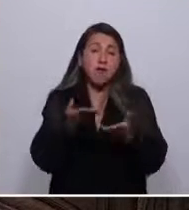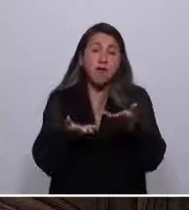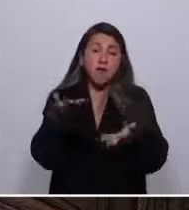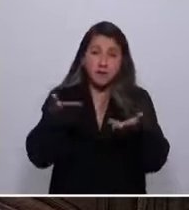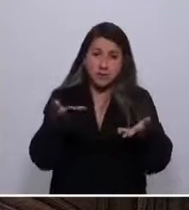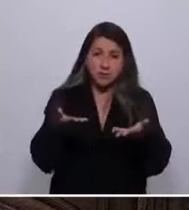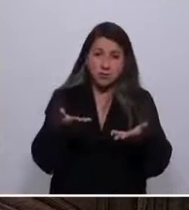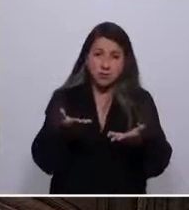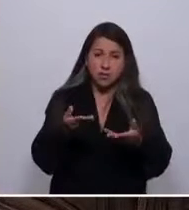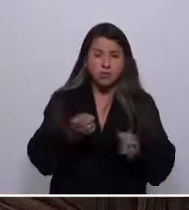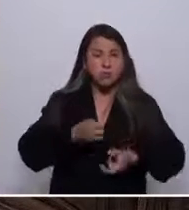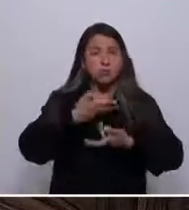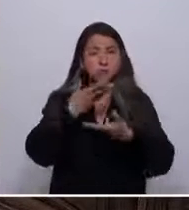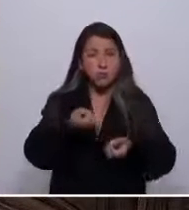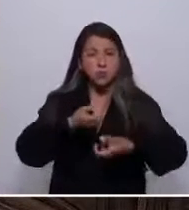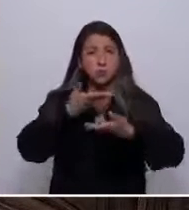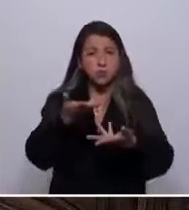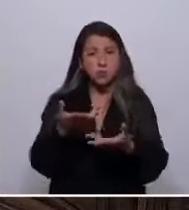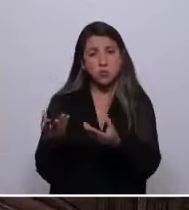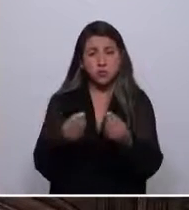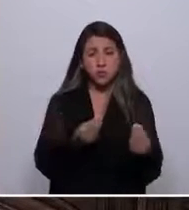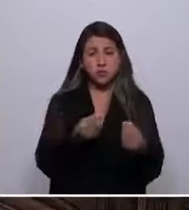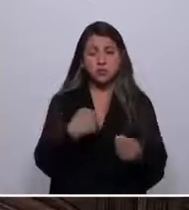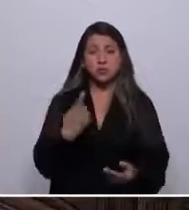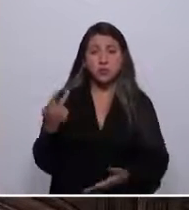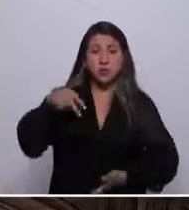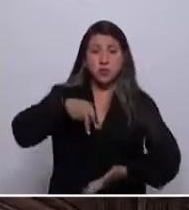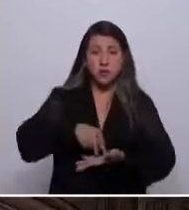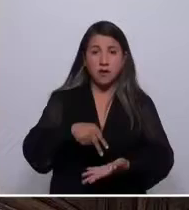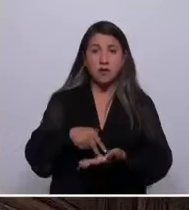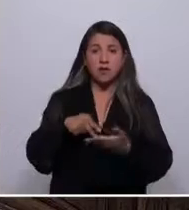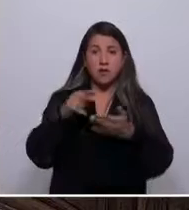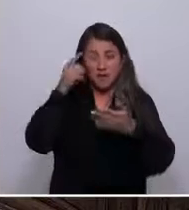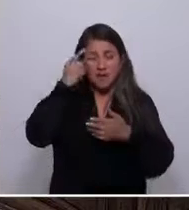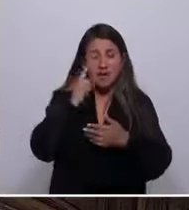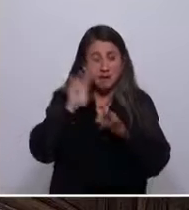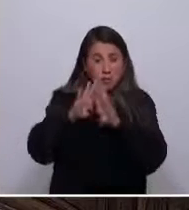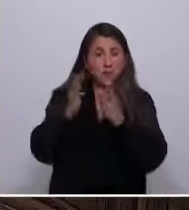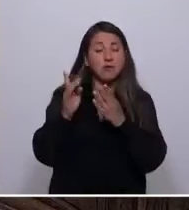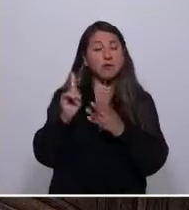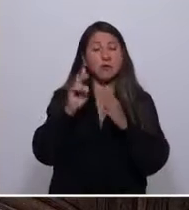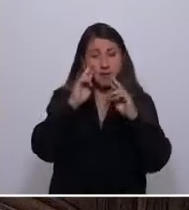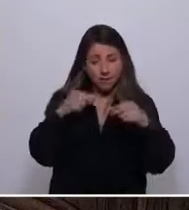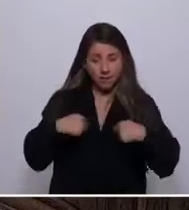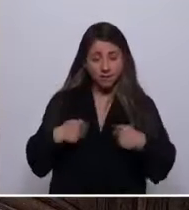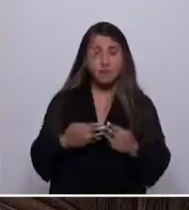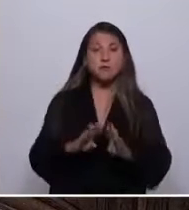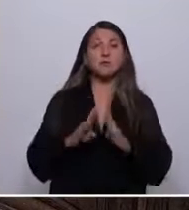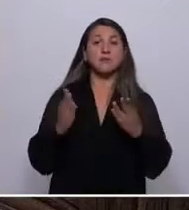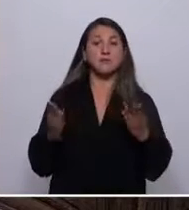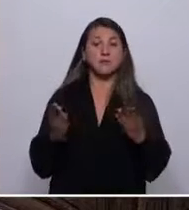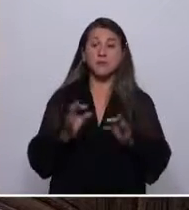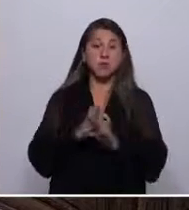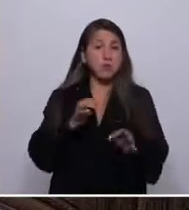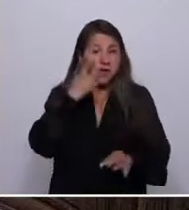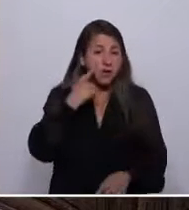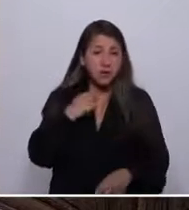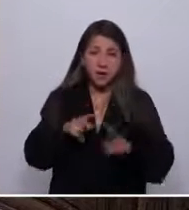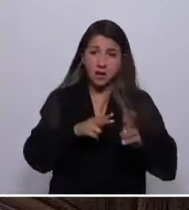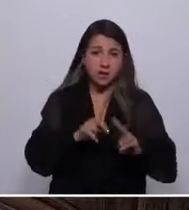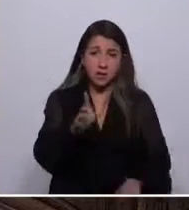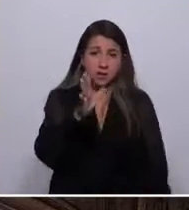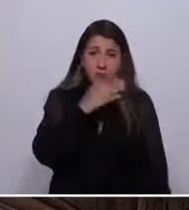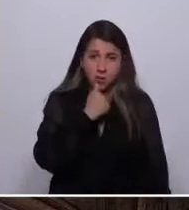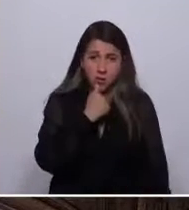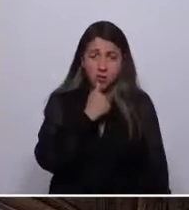tenemos mucho que decir. No vengo a reabrir heridas, sino a mostrarlas así, abiertas como nunca suturaron. Se dice que